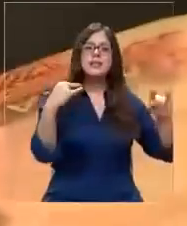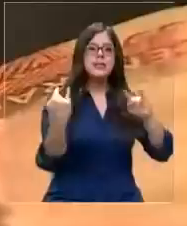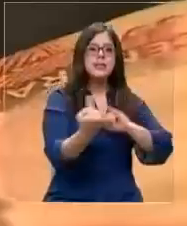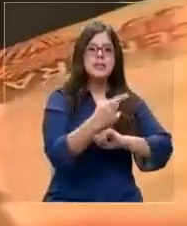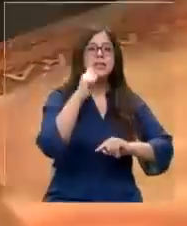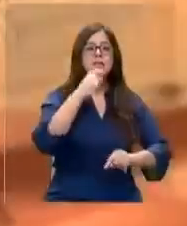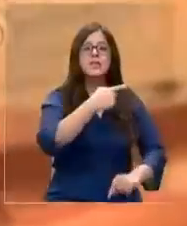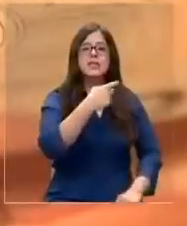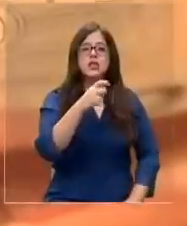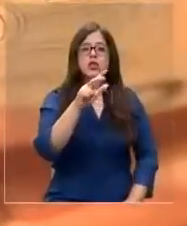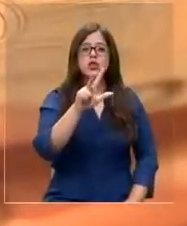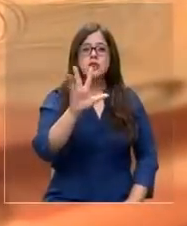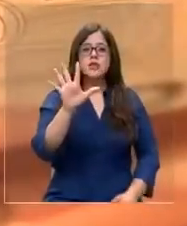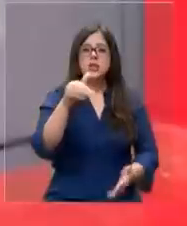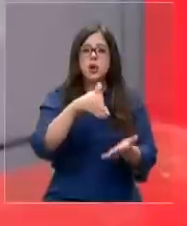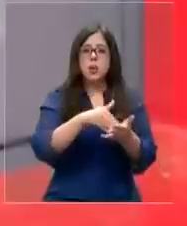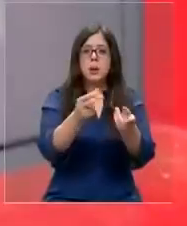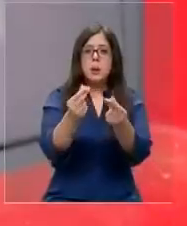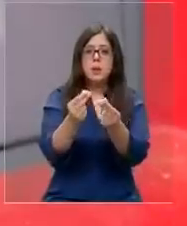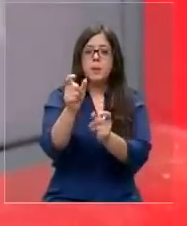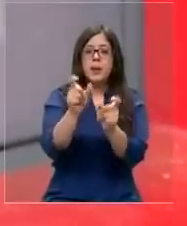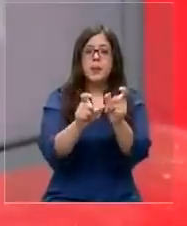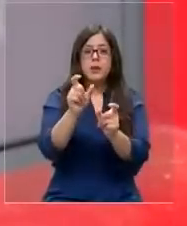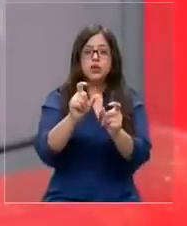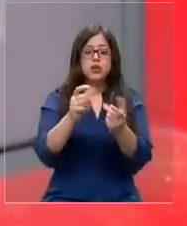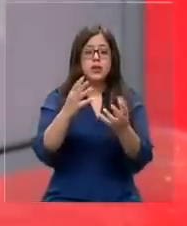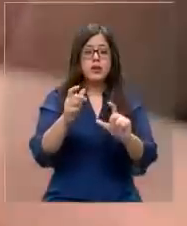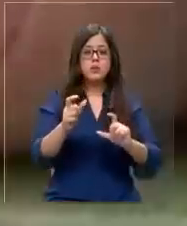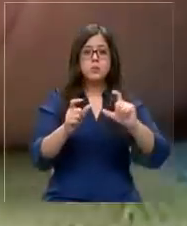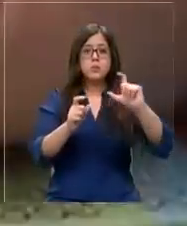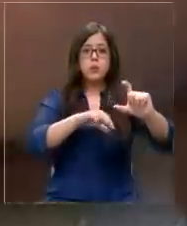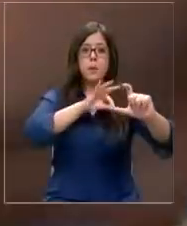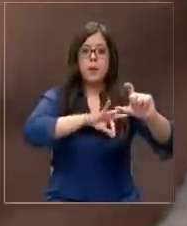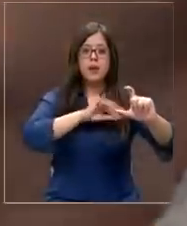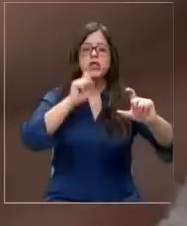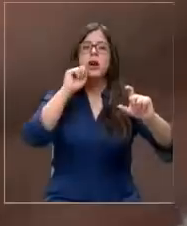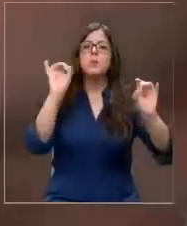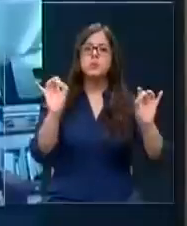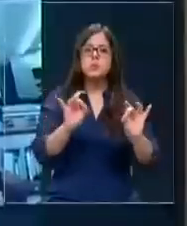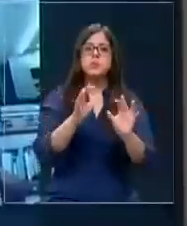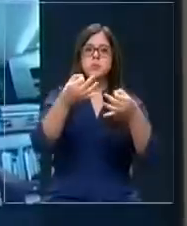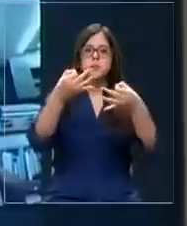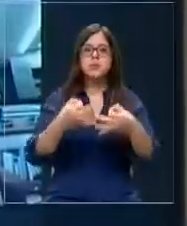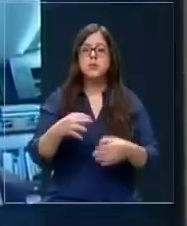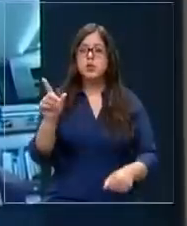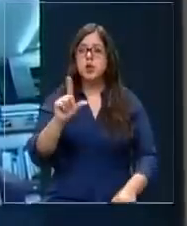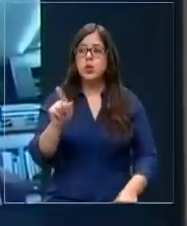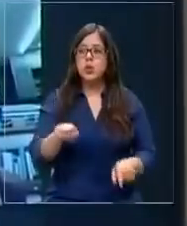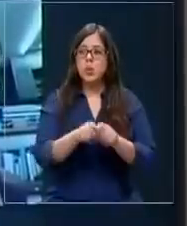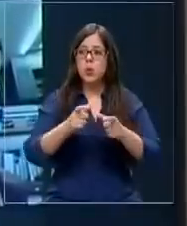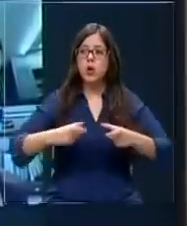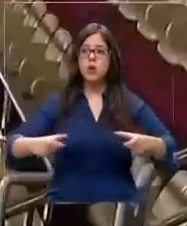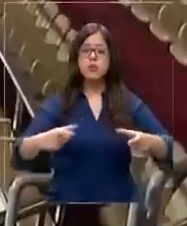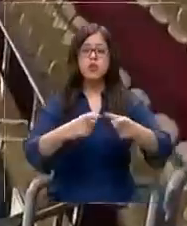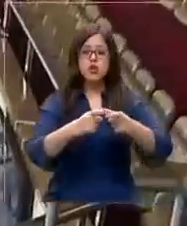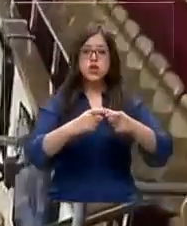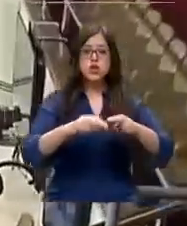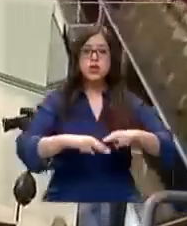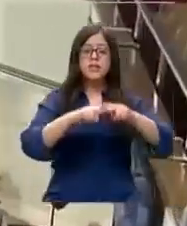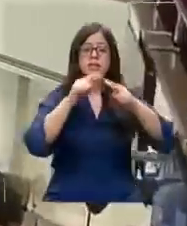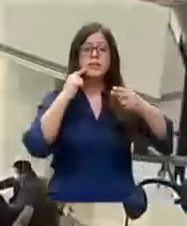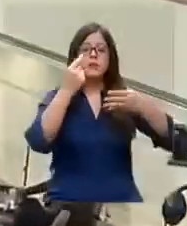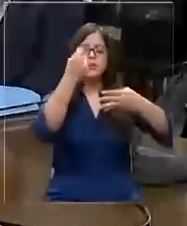los 185 mil pesos para los pensionados podrían ver la luz. Es que este lunes la Comisión de Hacienda del Senado